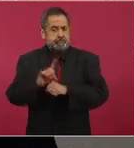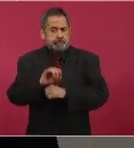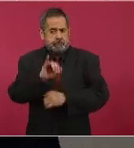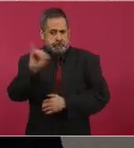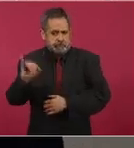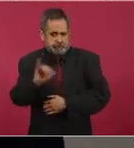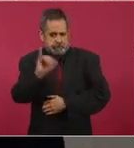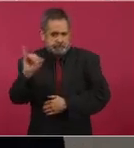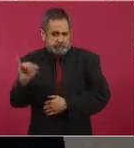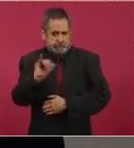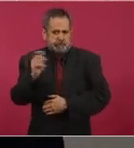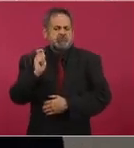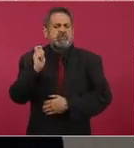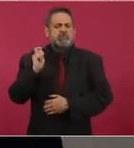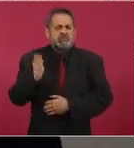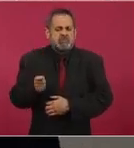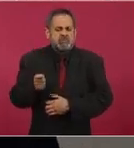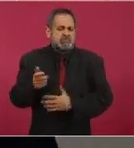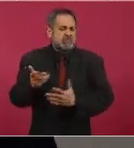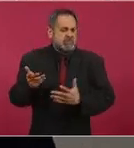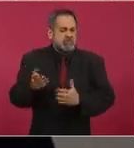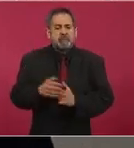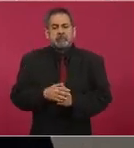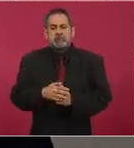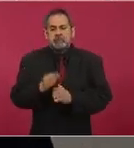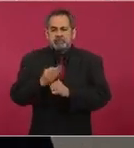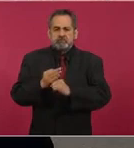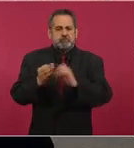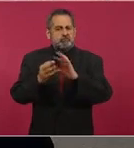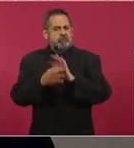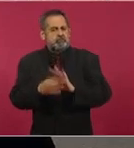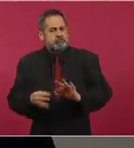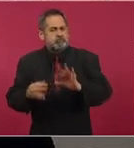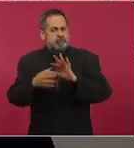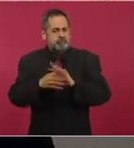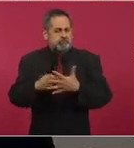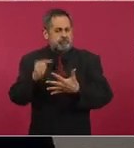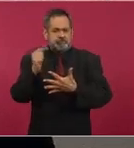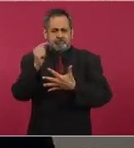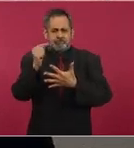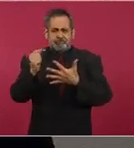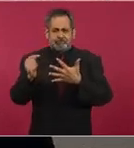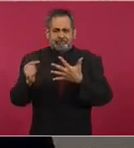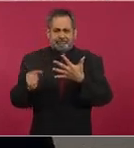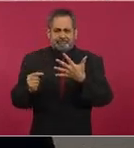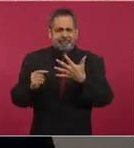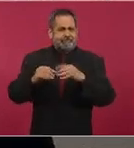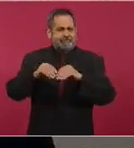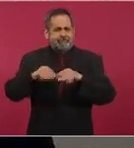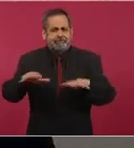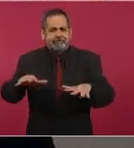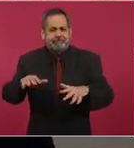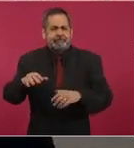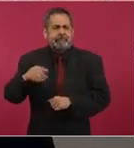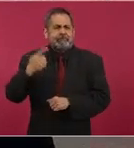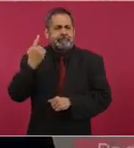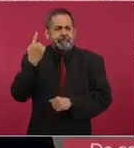estamos dedicando a informar sobre